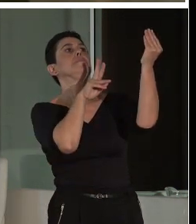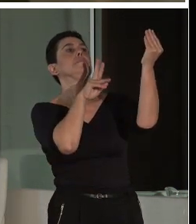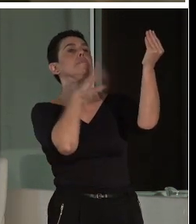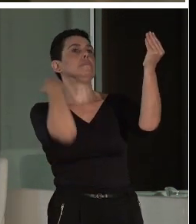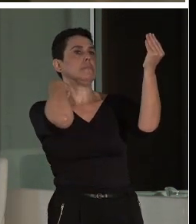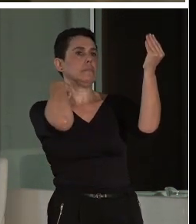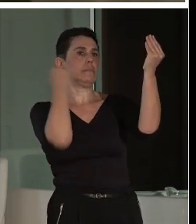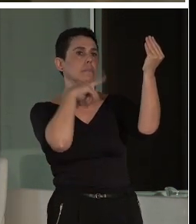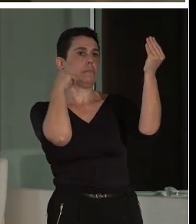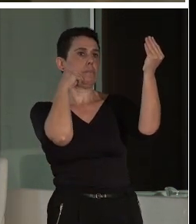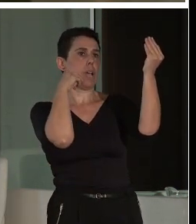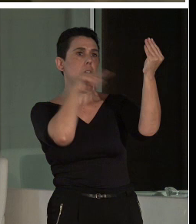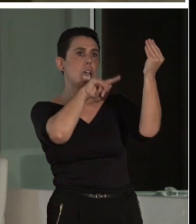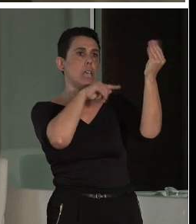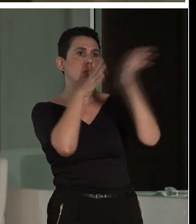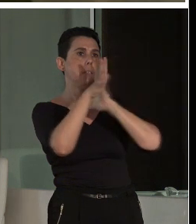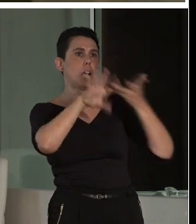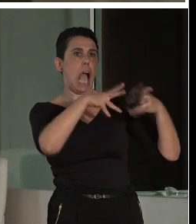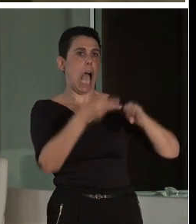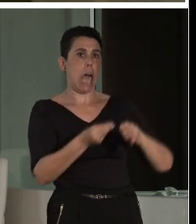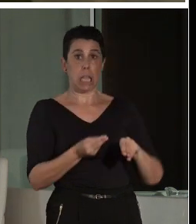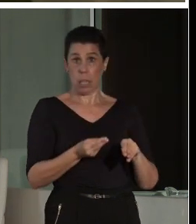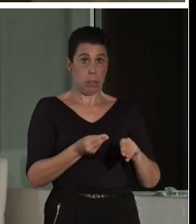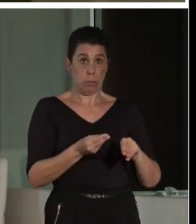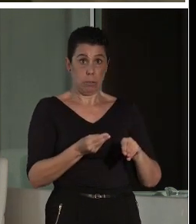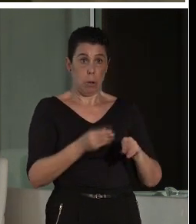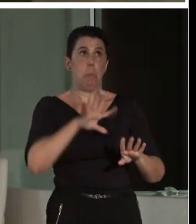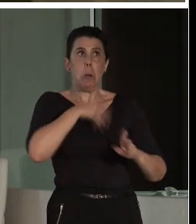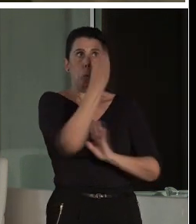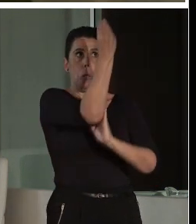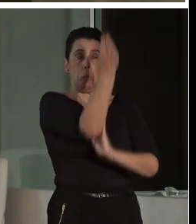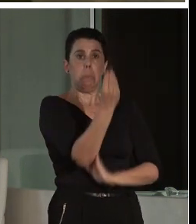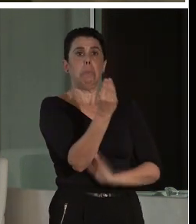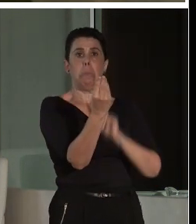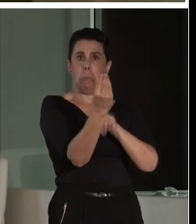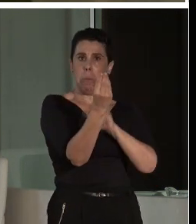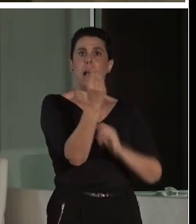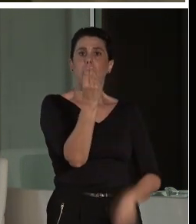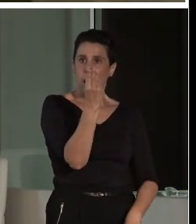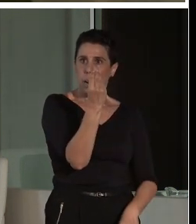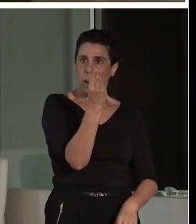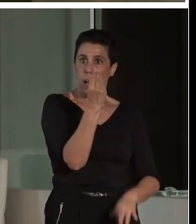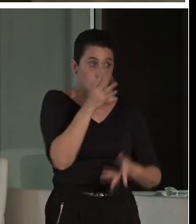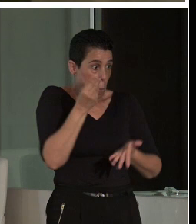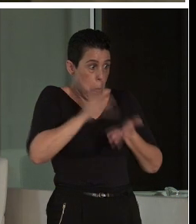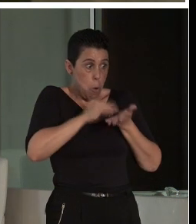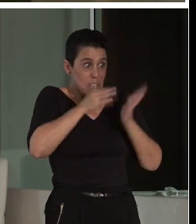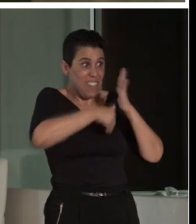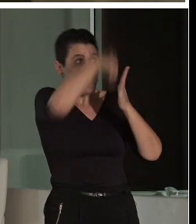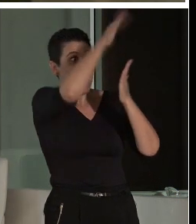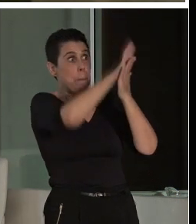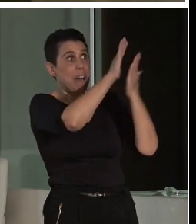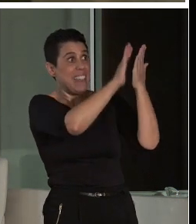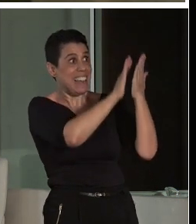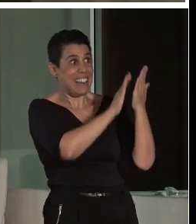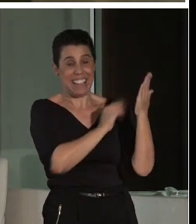Eso no es ergonomía. Pero ¿bajarla? ¿Cómo que no? Claro que sí. A veces nosotros bajamos los paneles porque lo que nos queda es un trocito